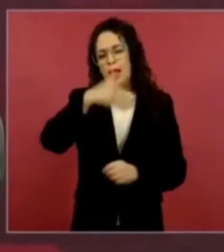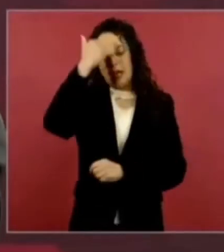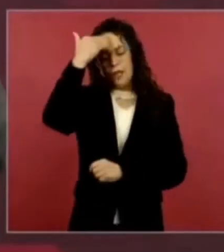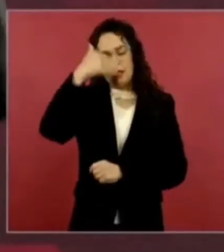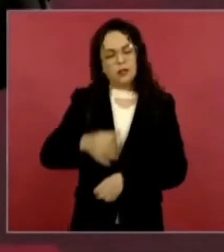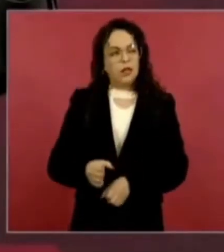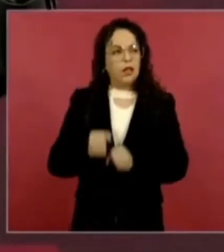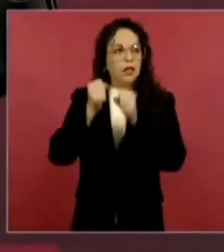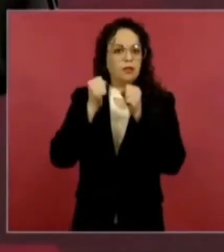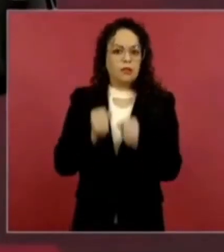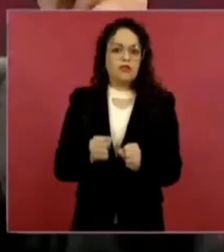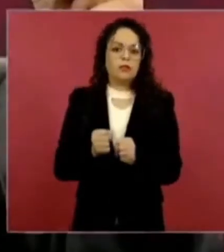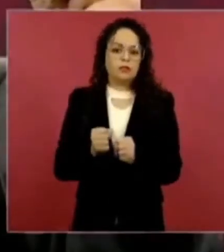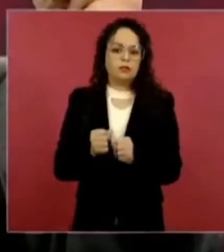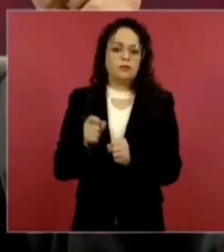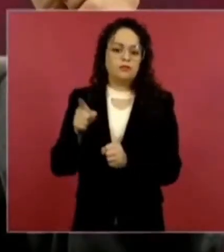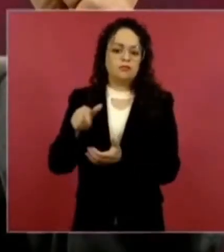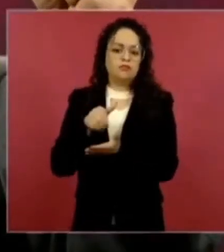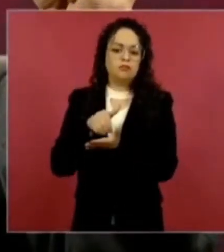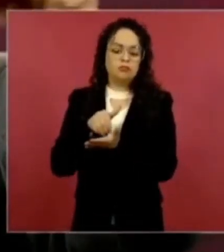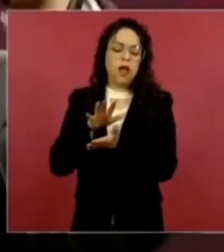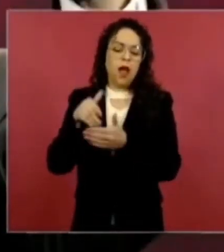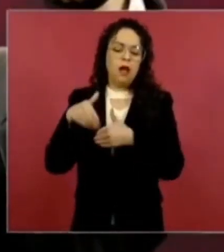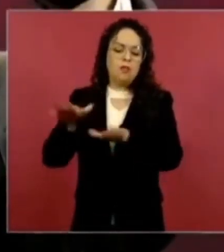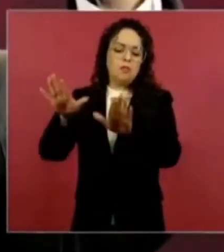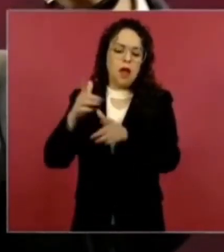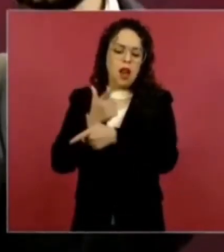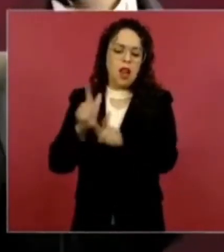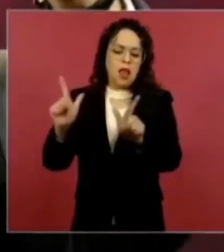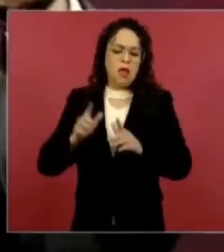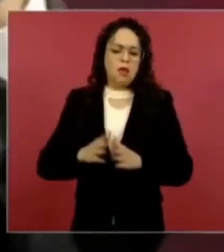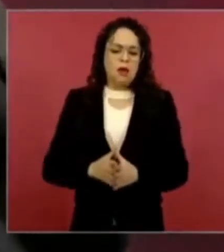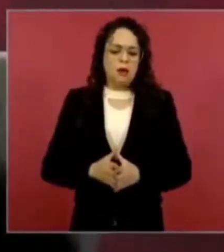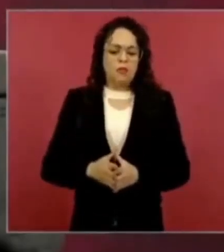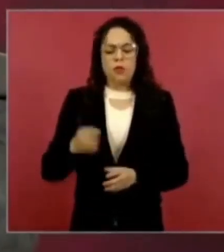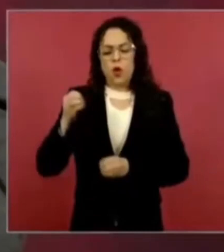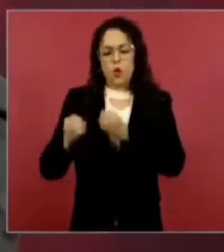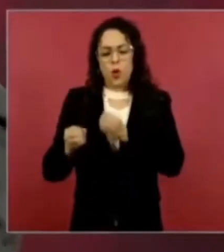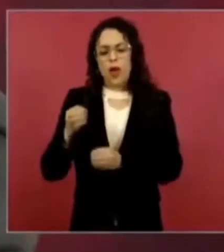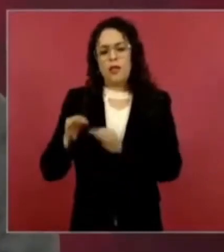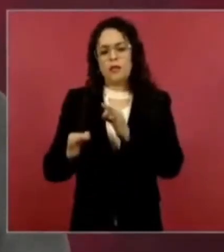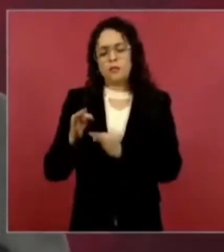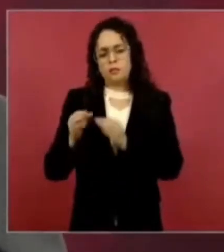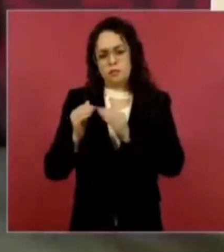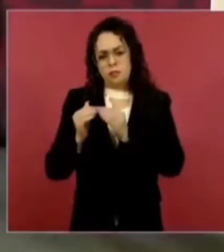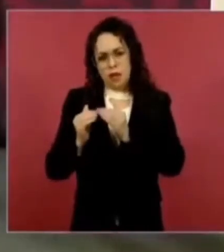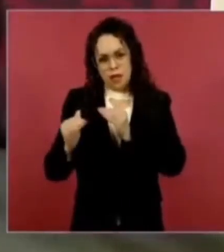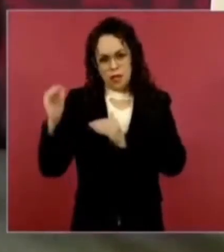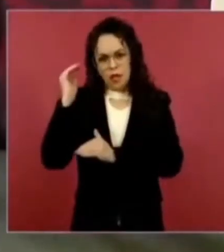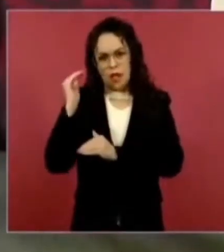que el Poder Judicial, jueces, magistrados, ministros, lo iban a liberar.